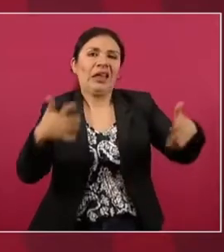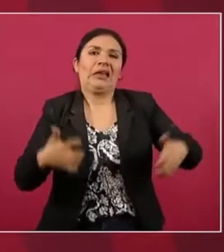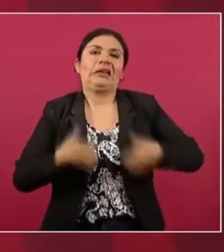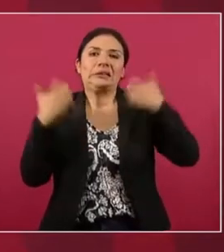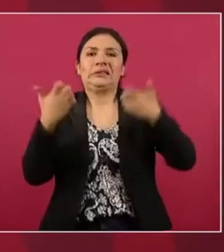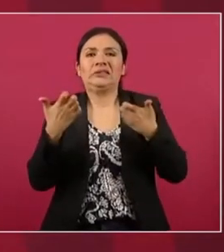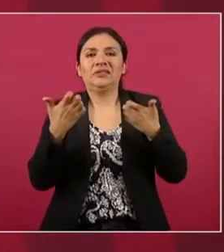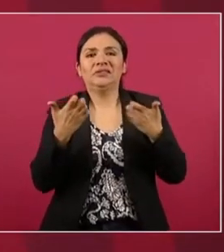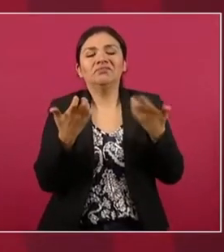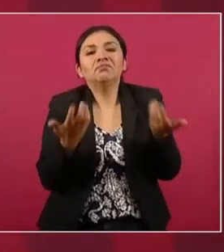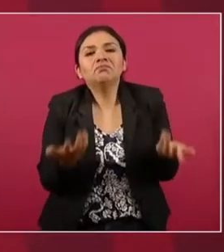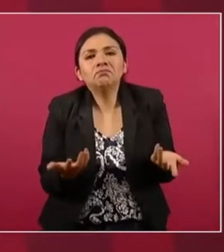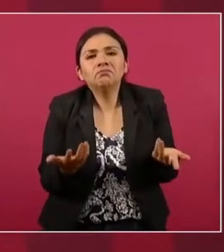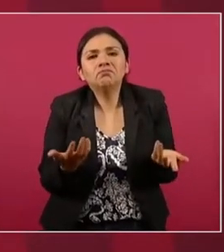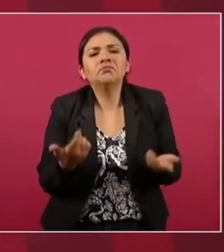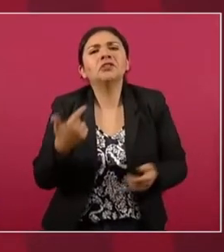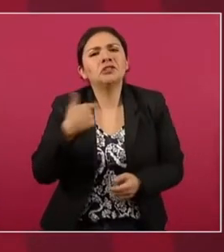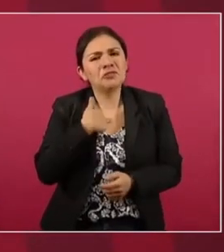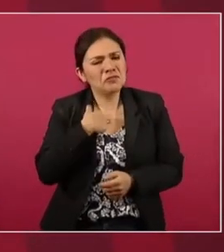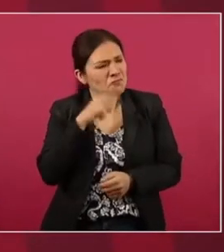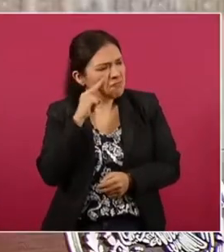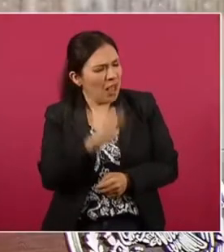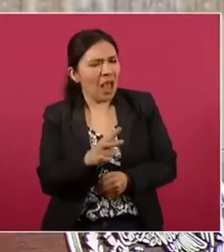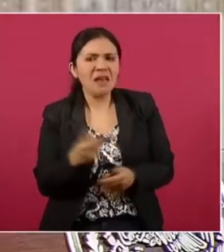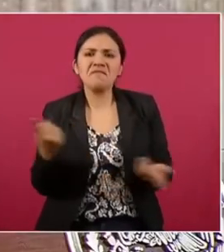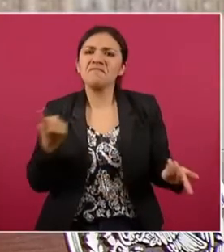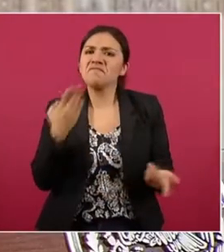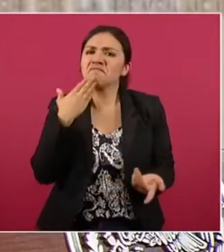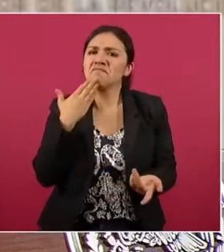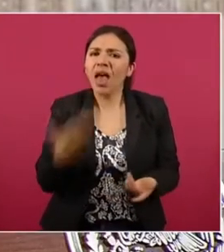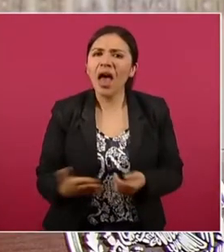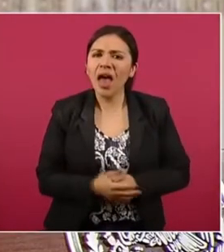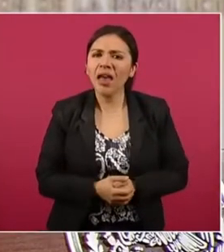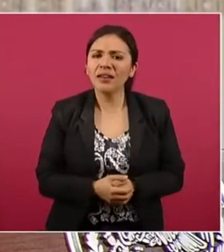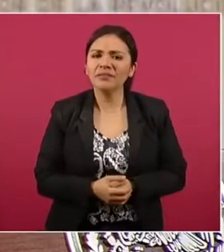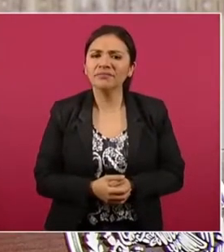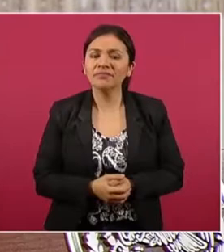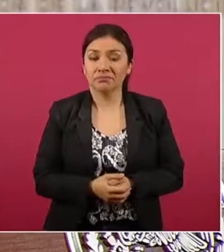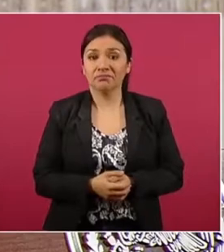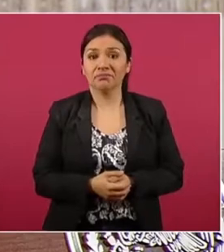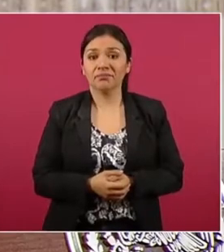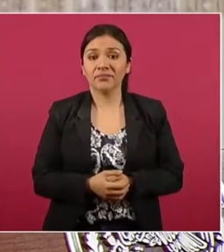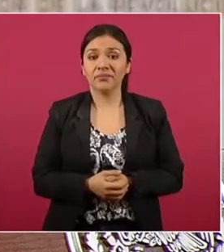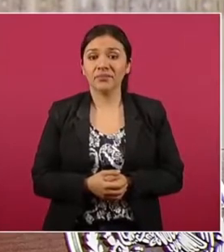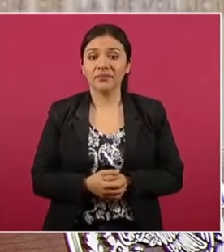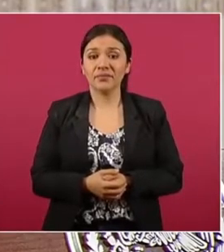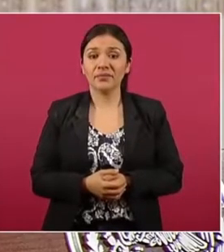además yo hasta celebro de que exista